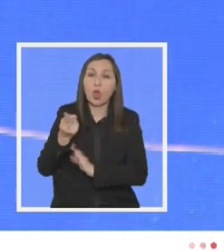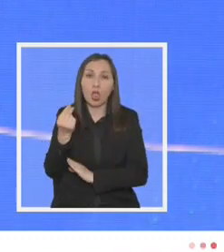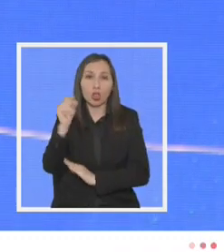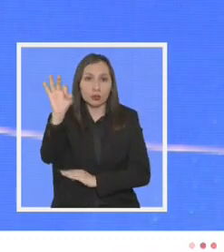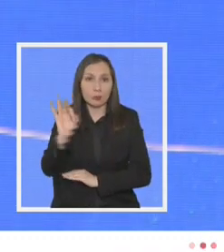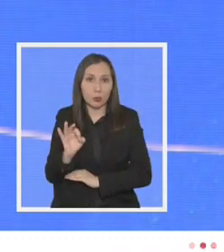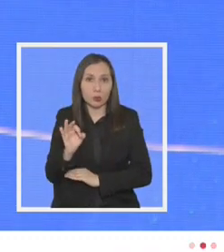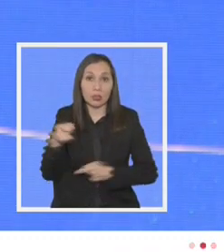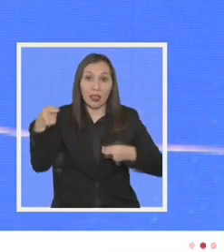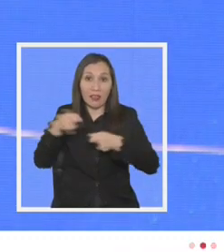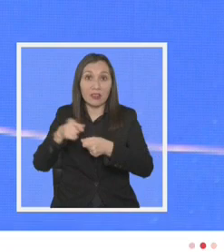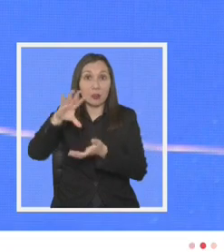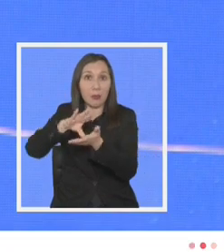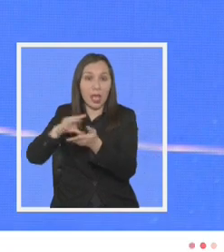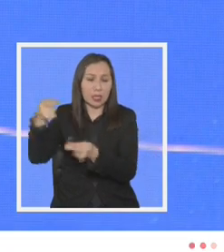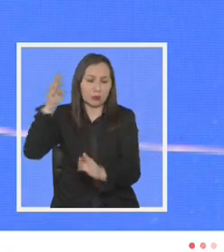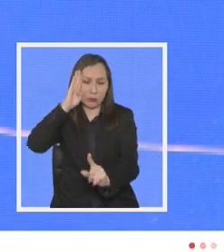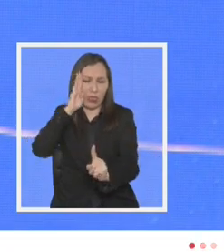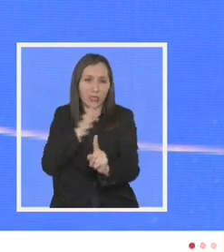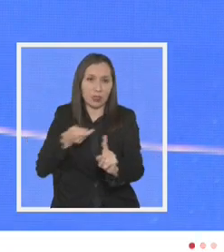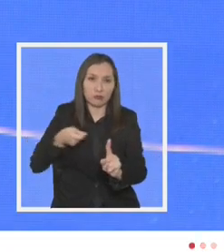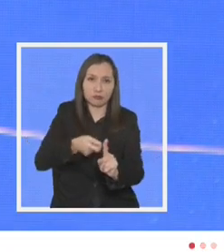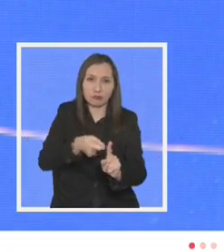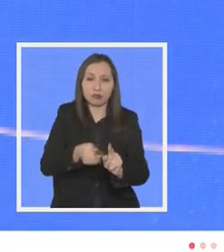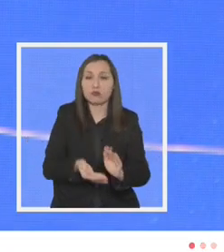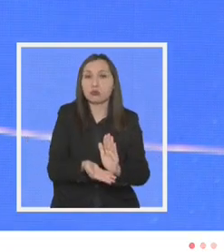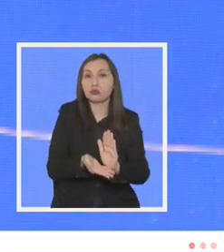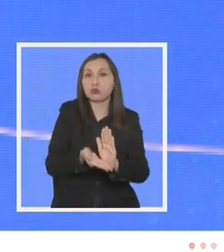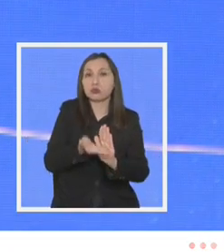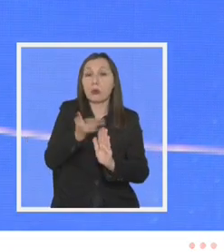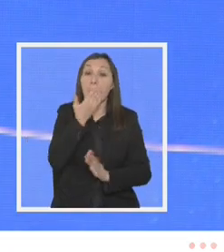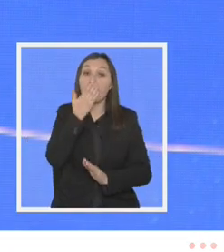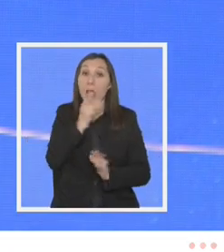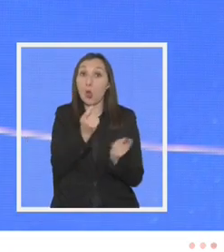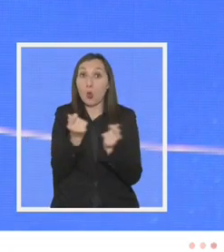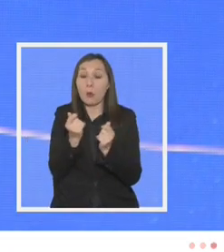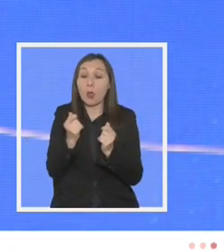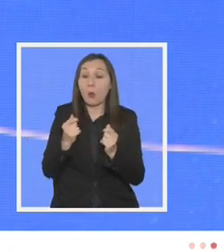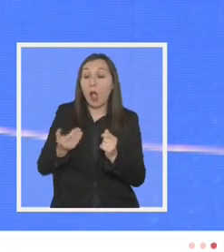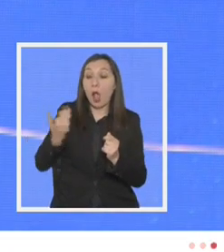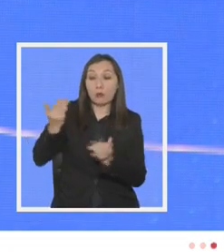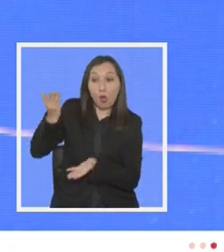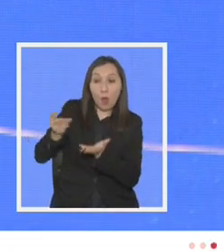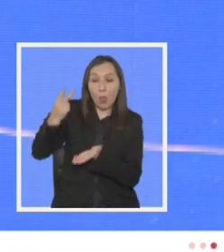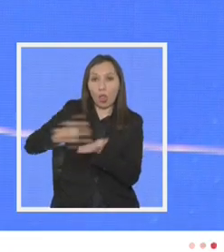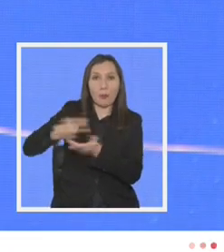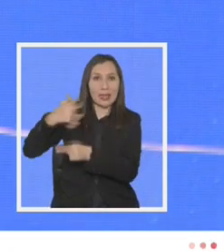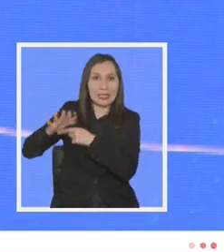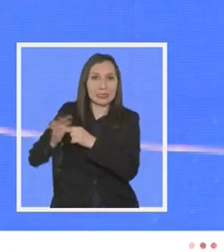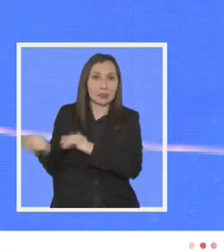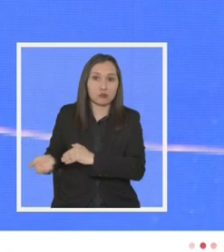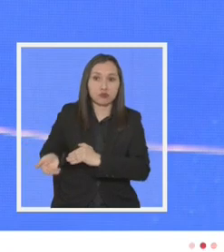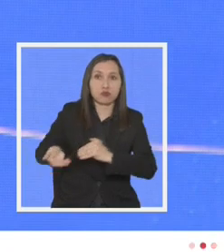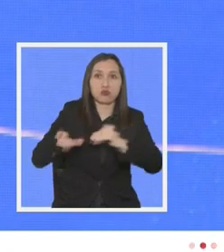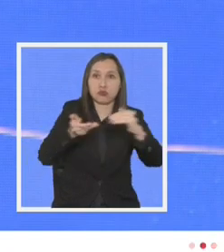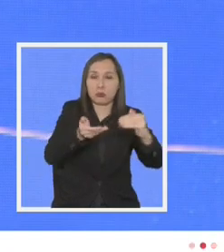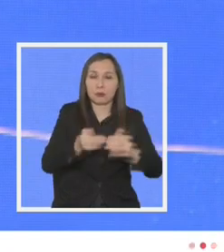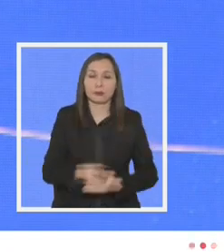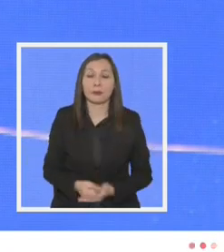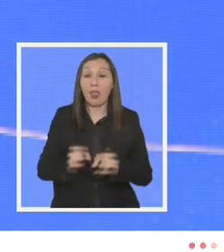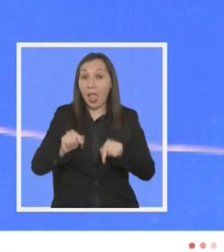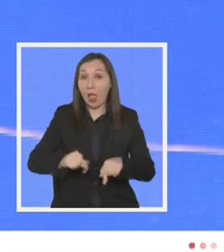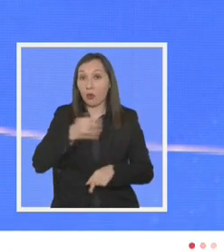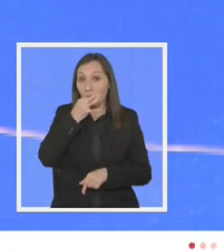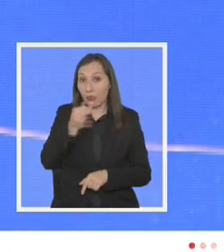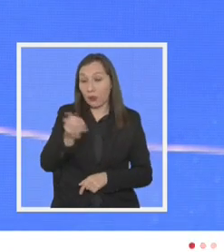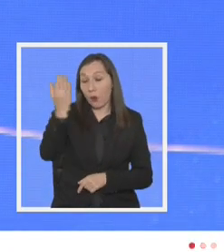un 12% la inversión extranjera directa y alcanzó la mejor cifra desde el año 2015 ahora como